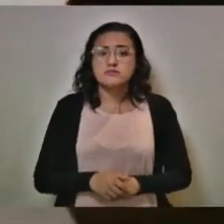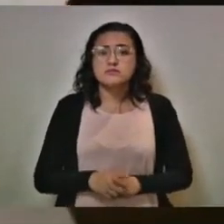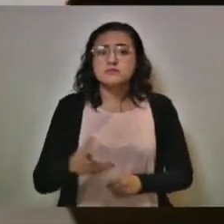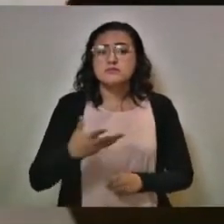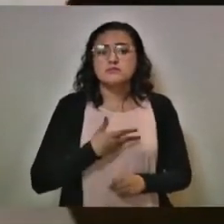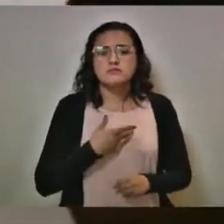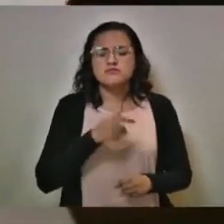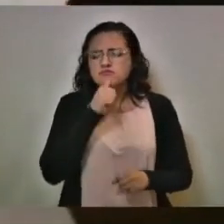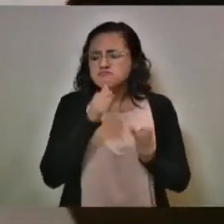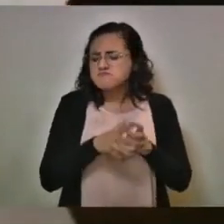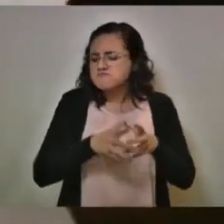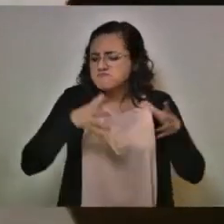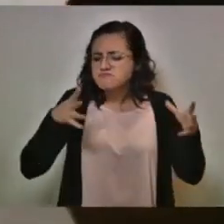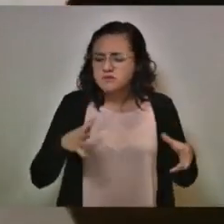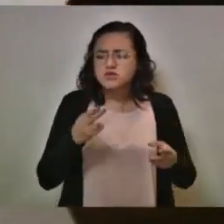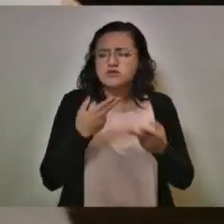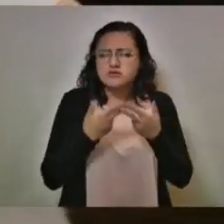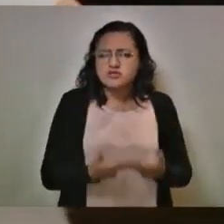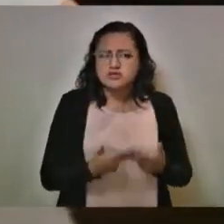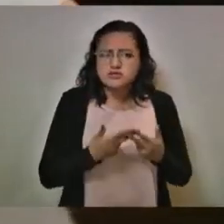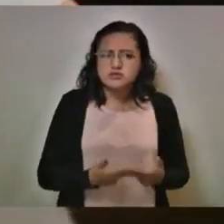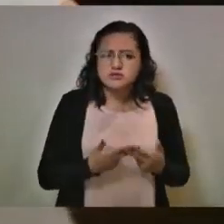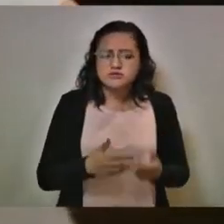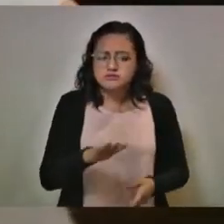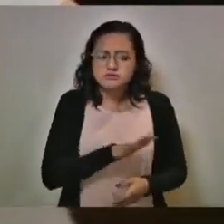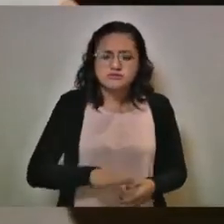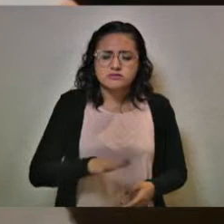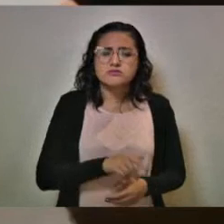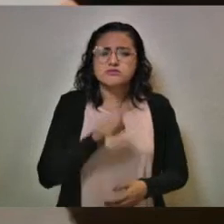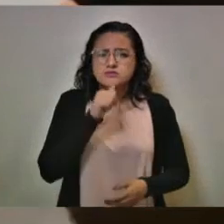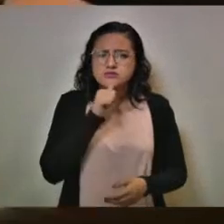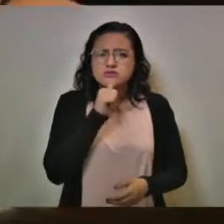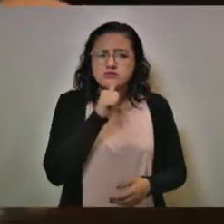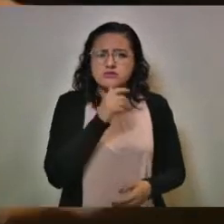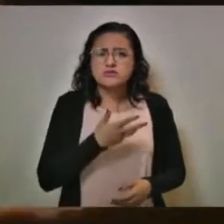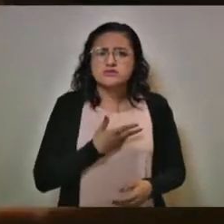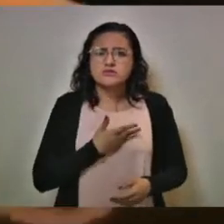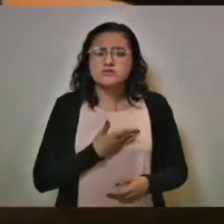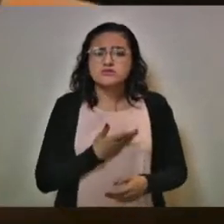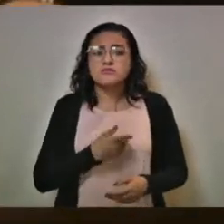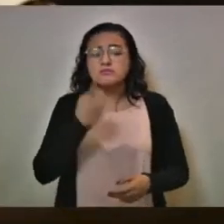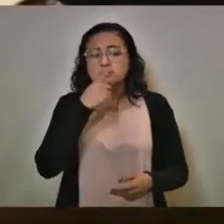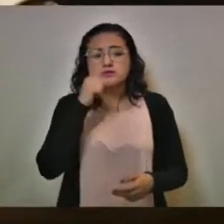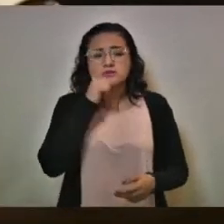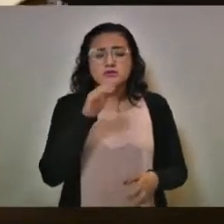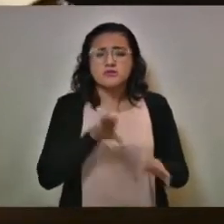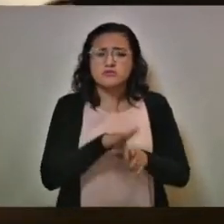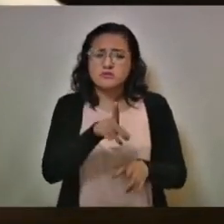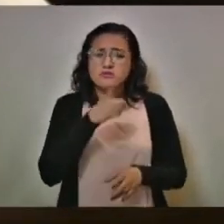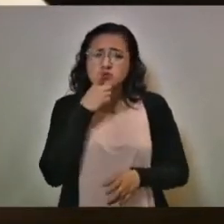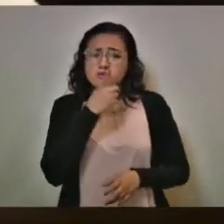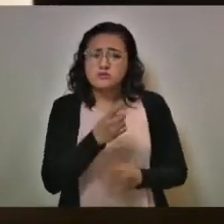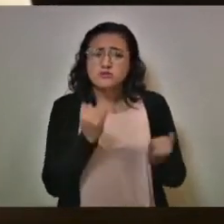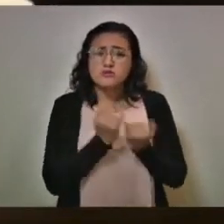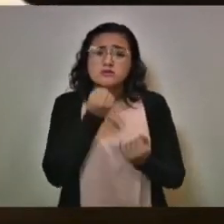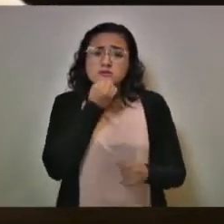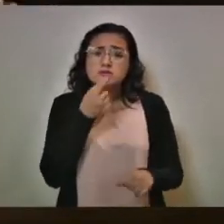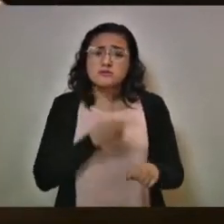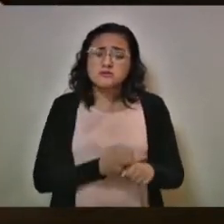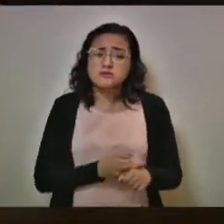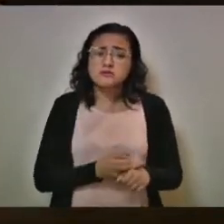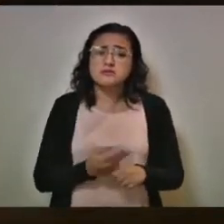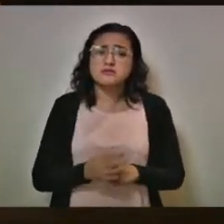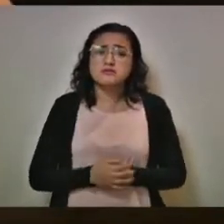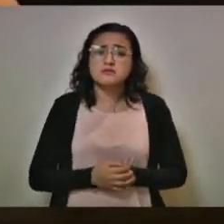es aún mayor, señor. Tenemos capacidad todavía, siempre y cuando, como bien lo dijo usted y la secretaria